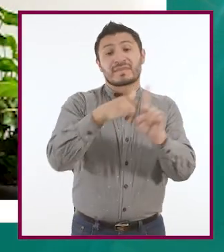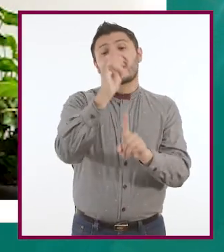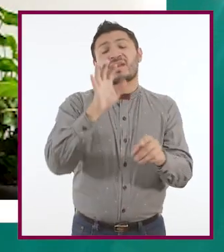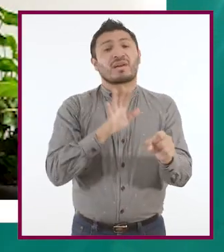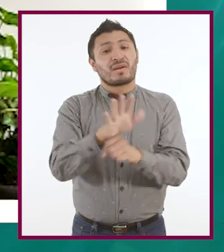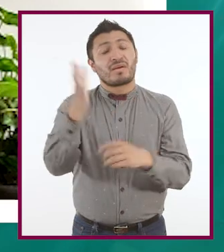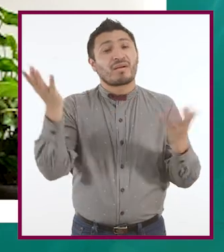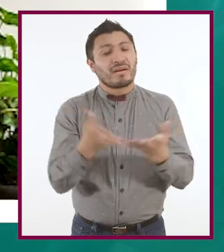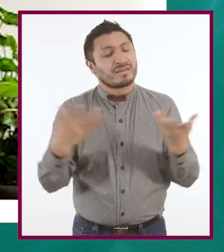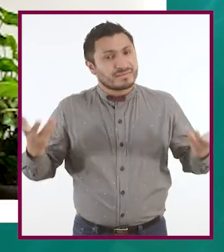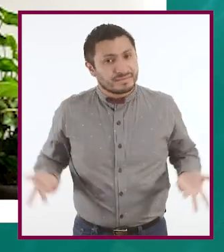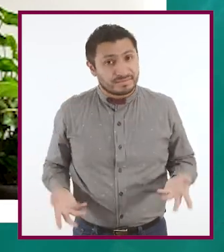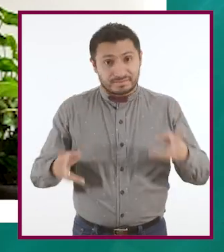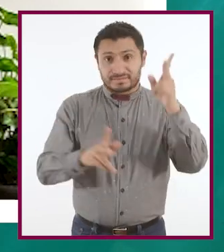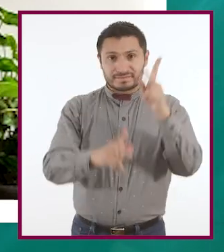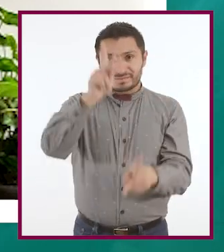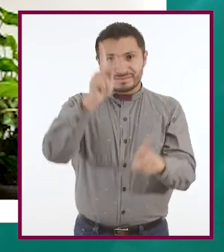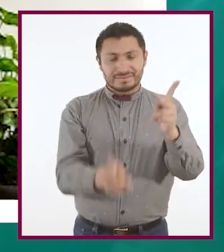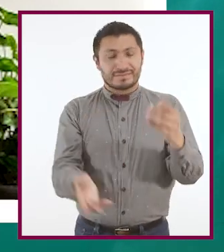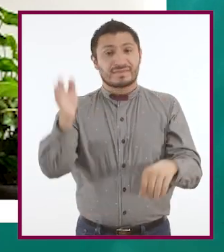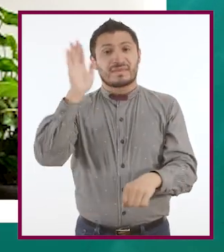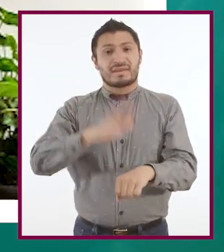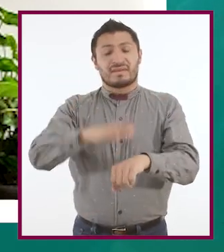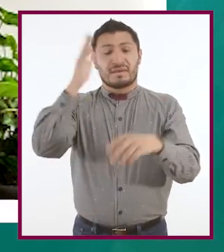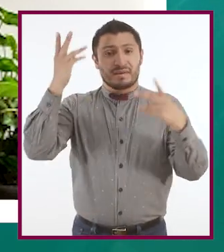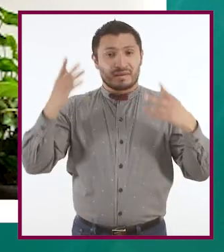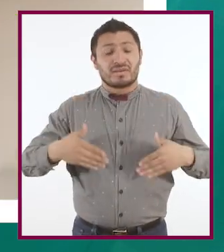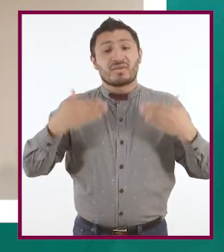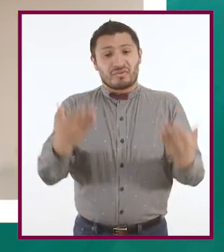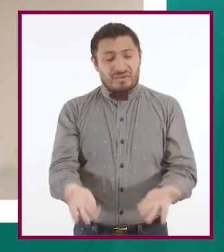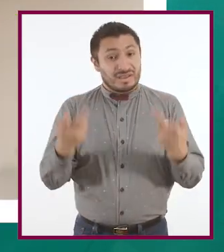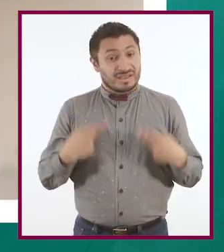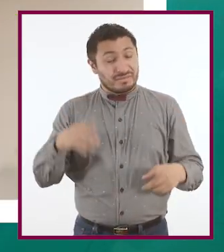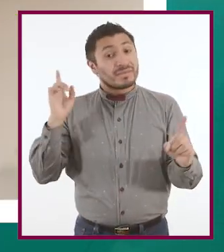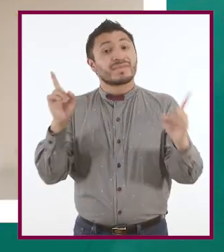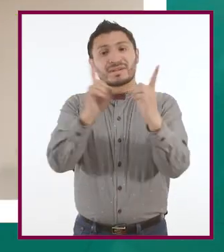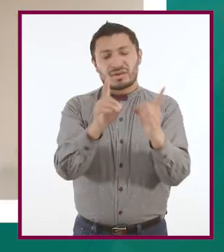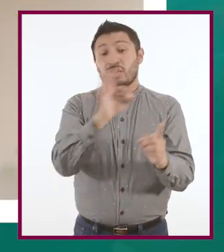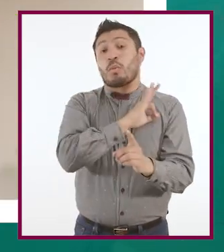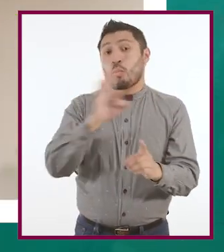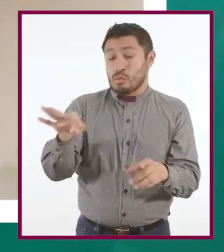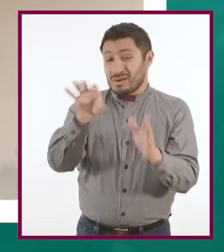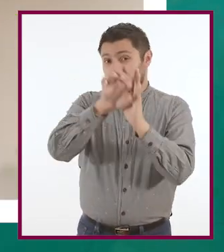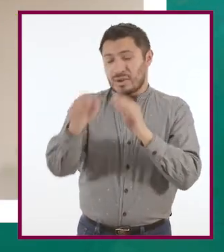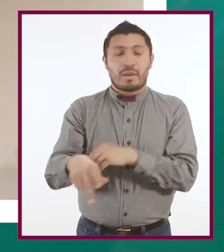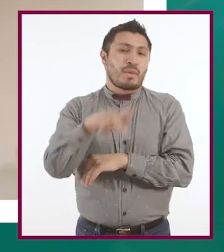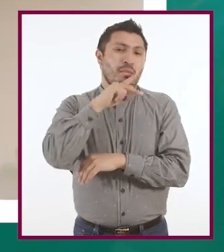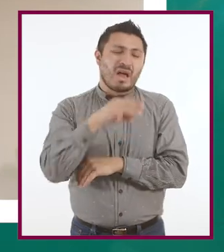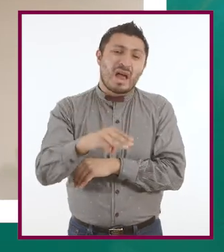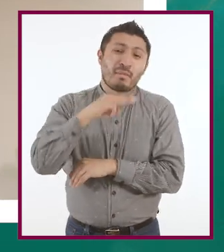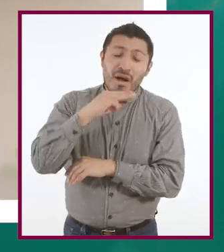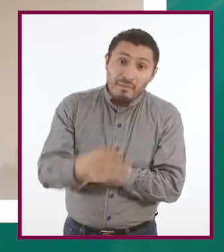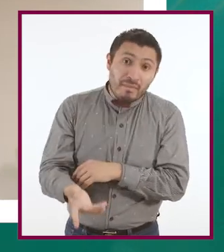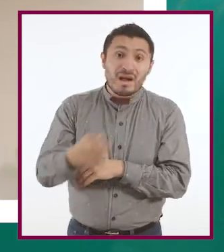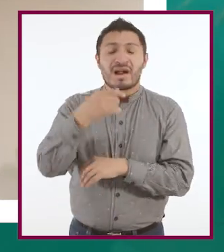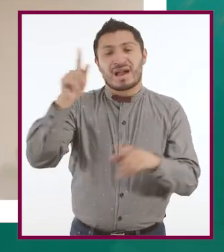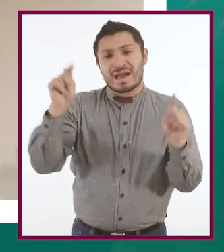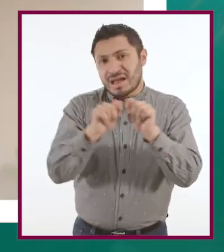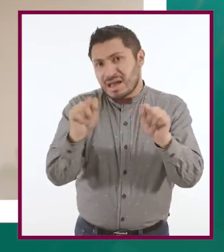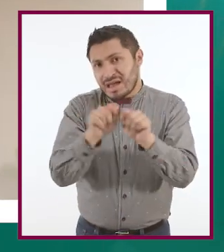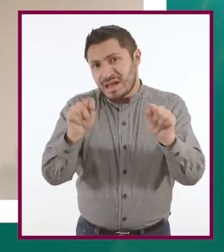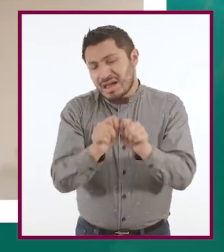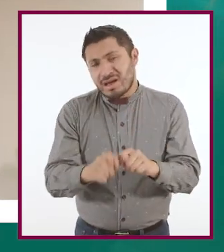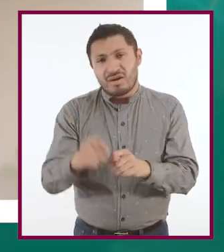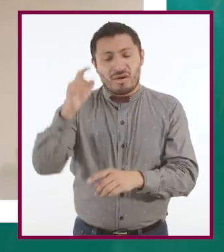debemos hacer es platicárselo a quien más confianza le tengas. Y este puede ser tu papá, tu mamá, un tío,